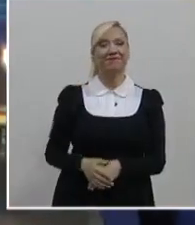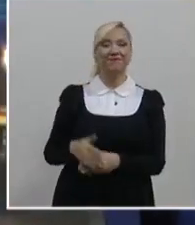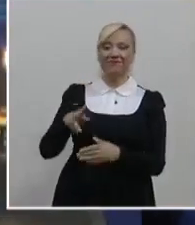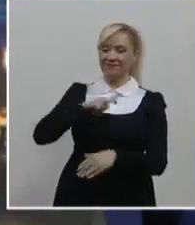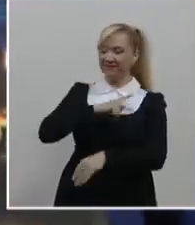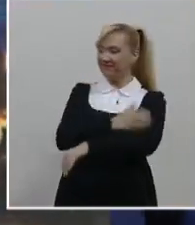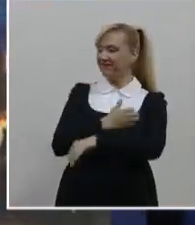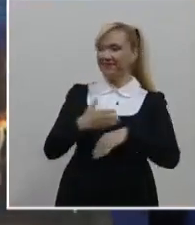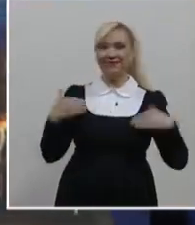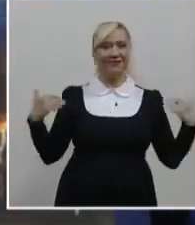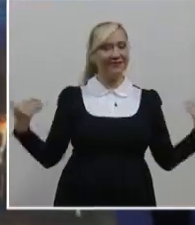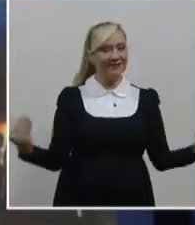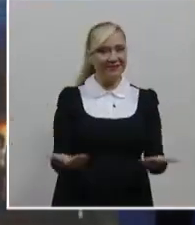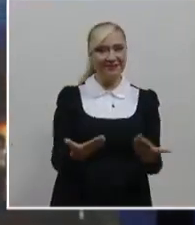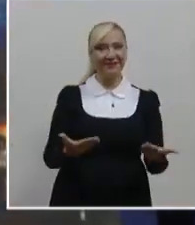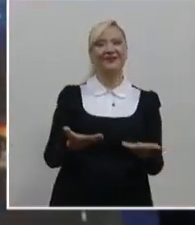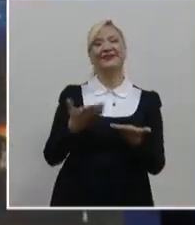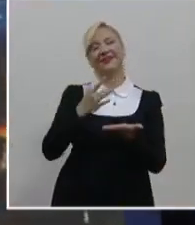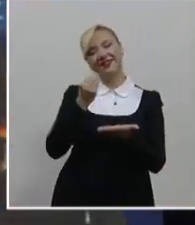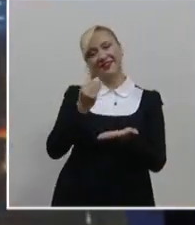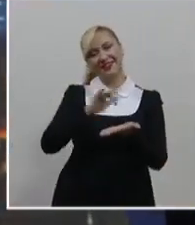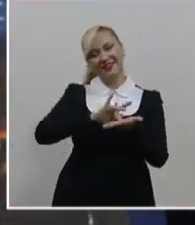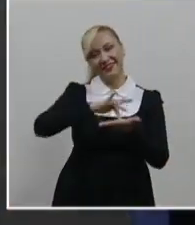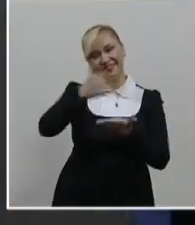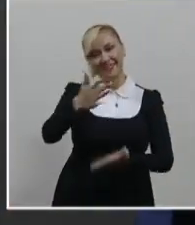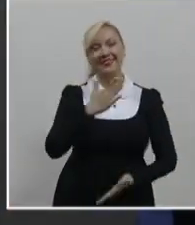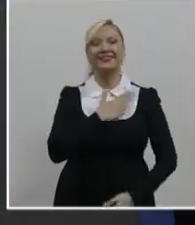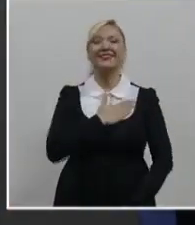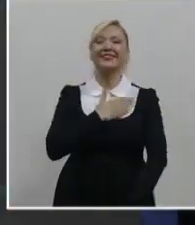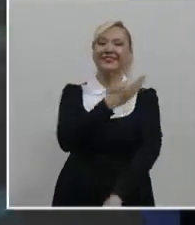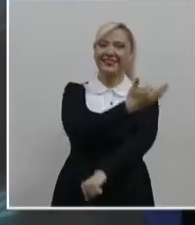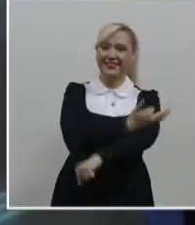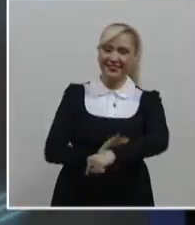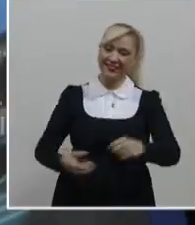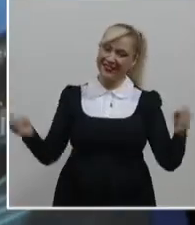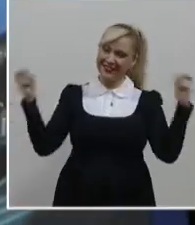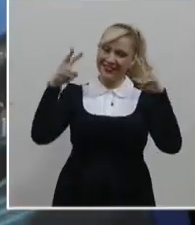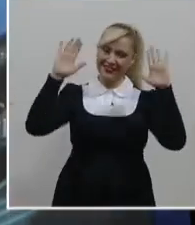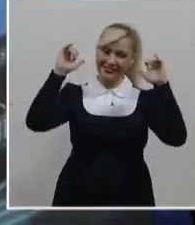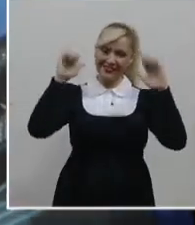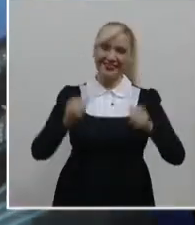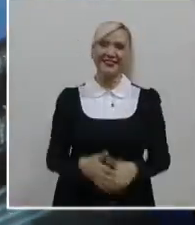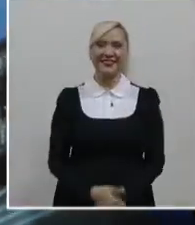equipo que hace posible esta emisión le deseamos que tenga una excelente tarde de jueves. Hasta pronto.